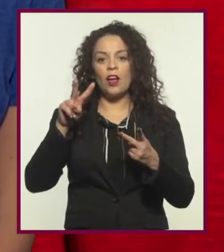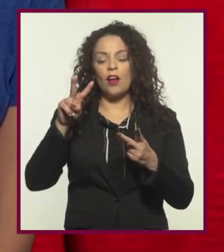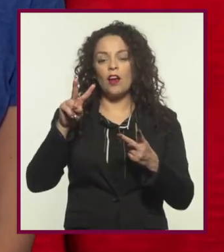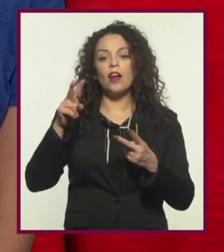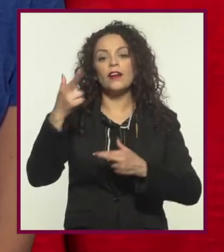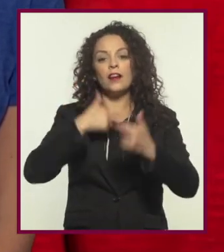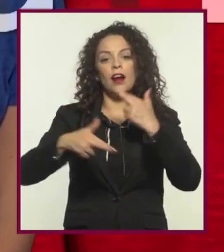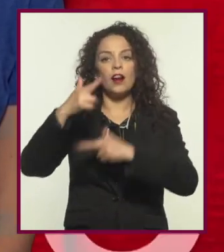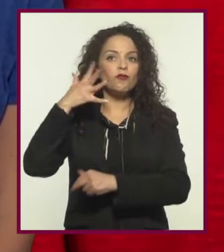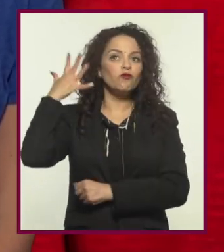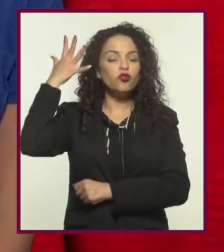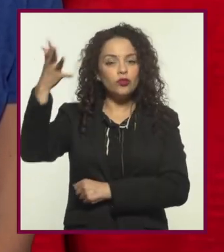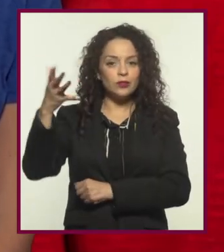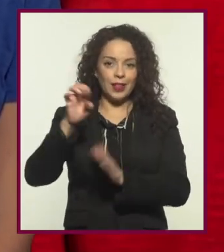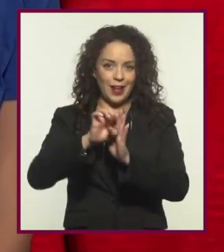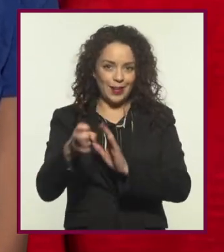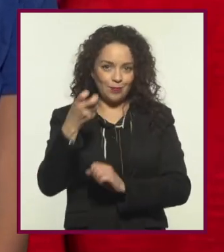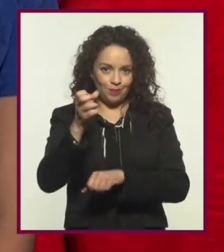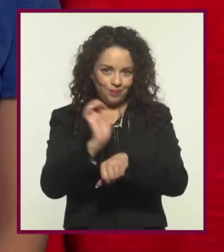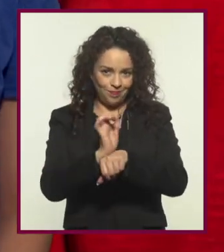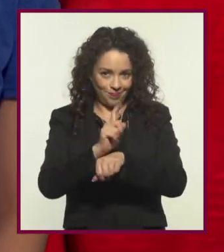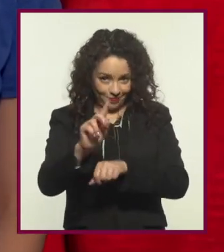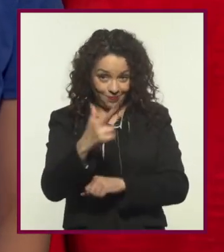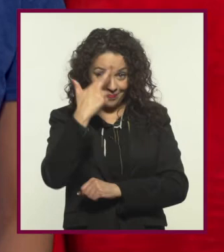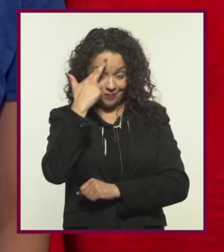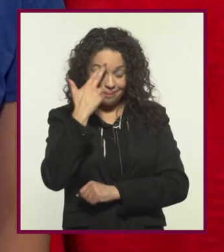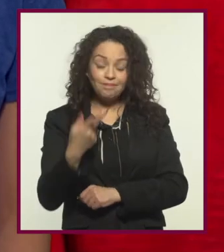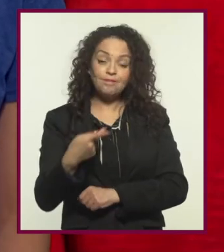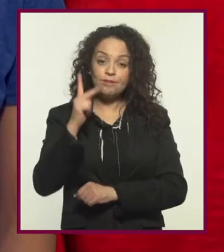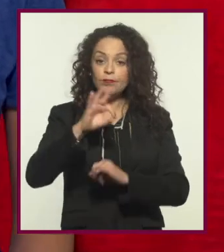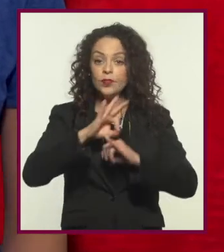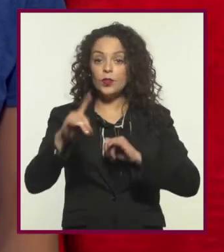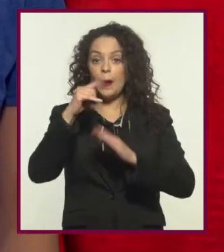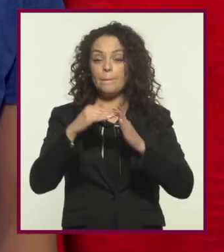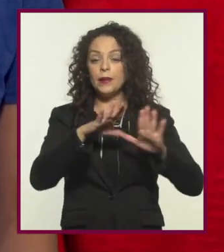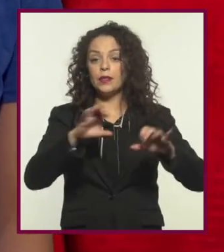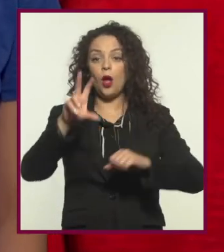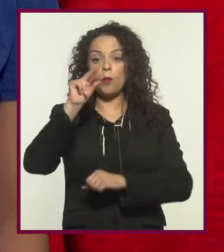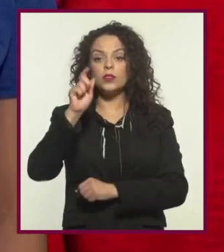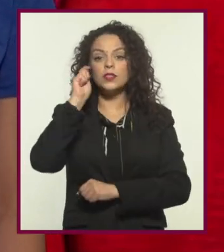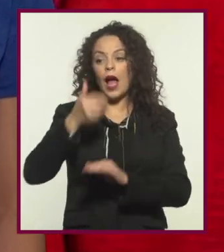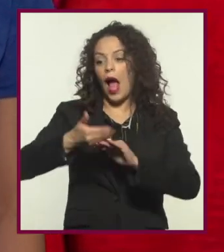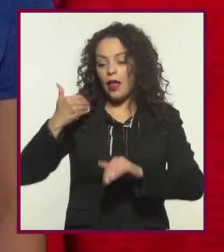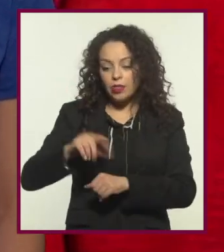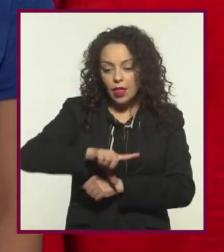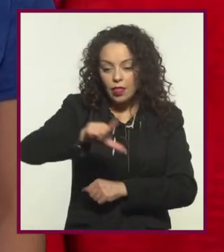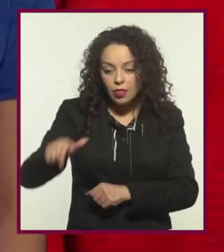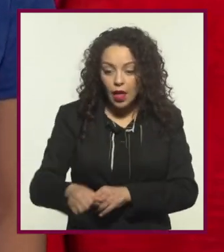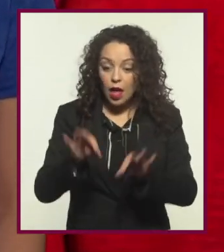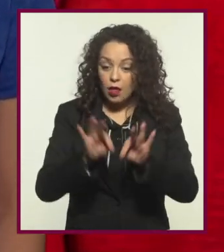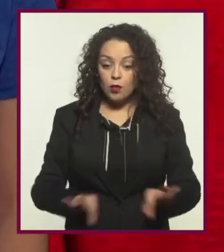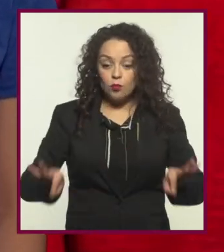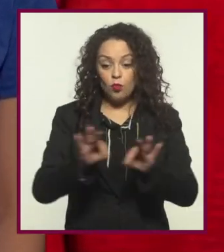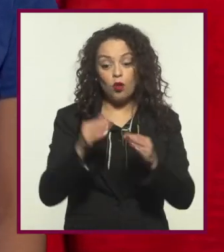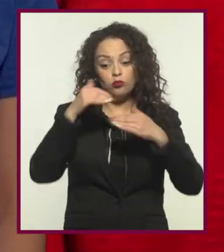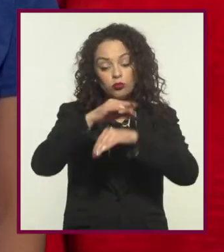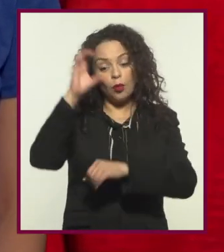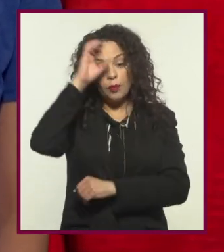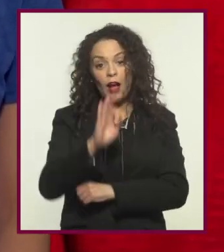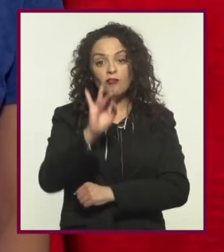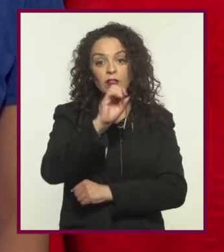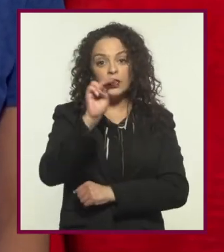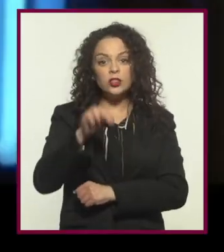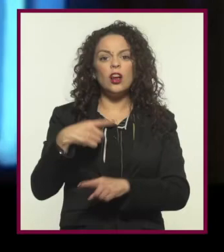comedias juveniles como Volver al Futuro. Pero también en los 80 hay una película que marca un antes y un después en la ciencia ficción.